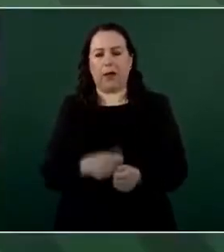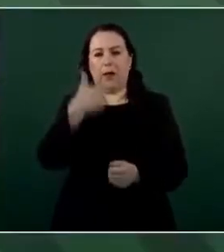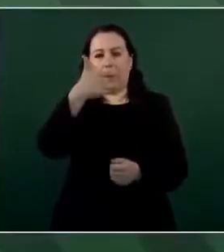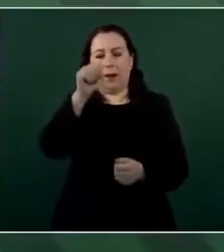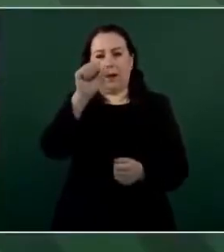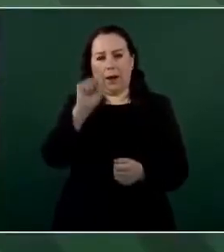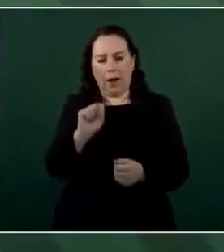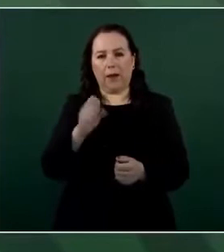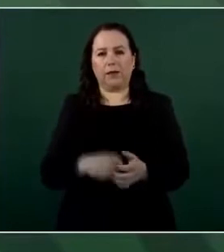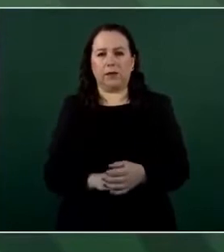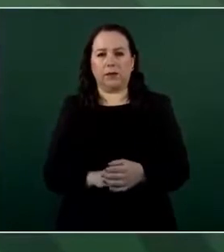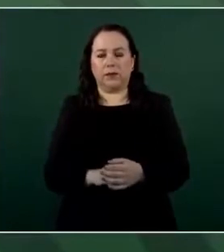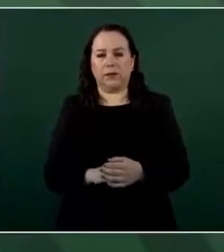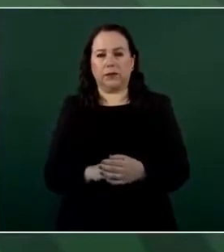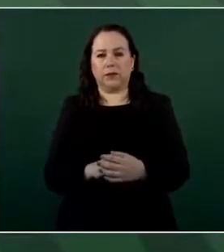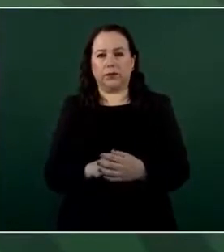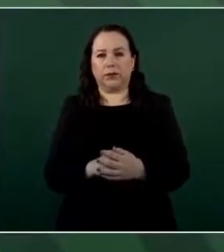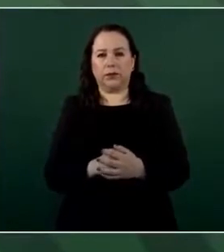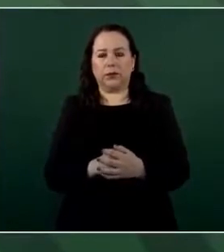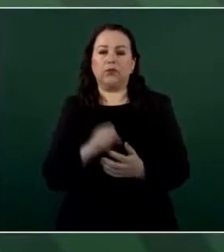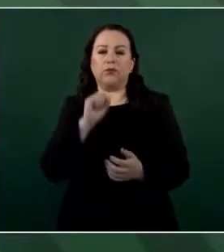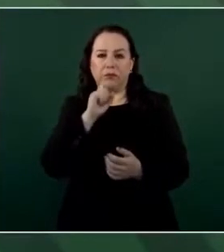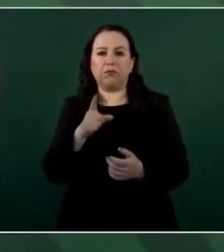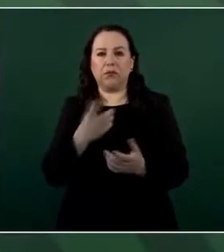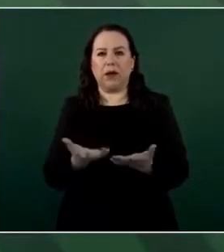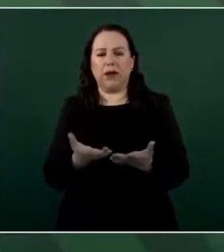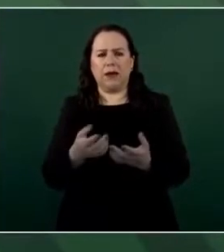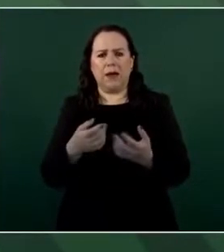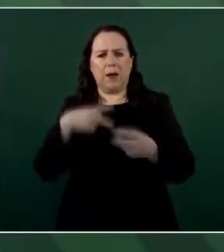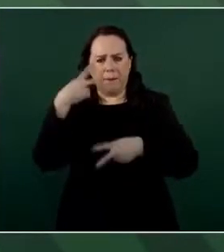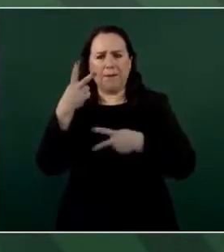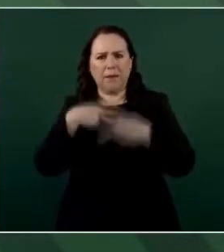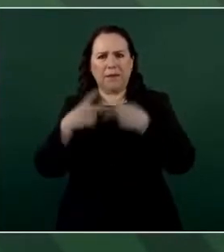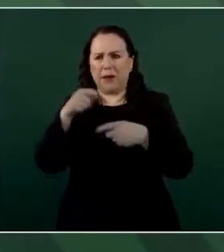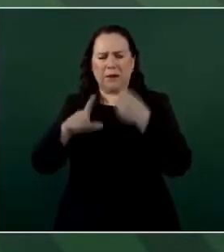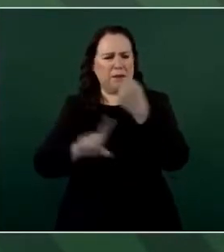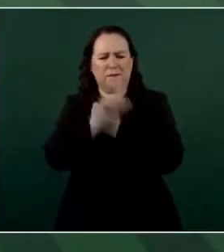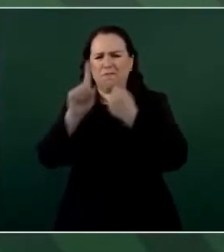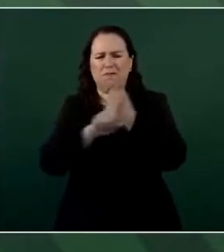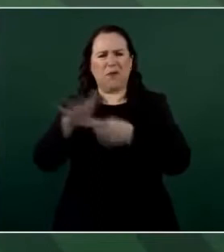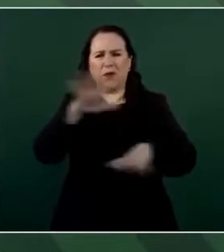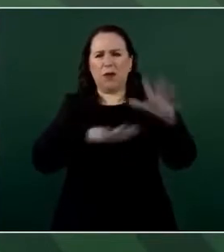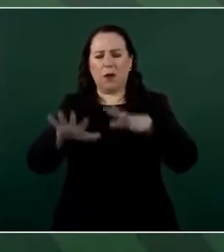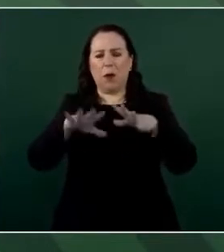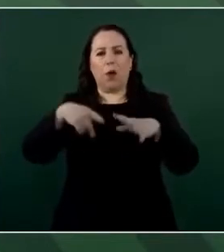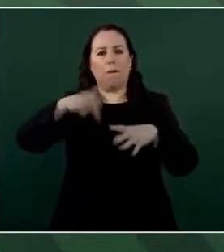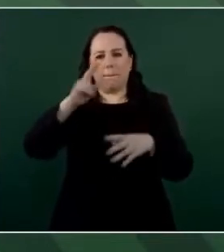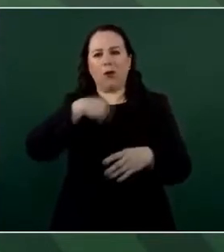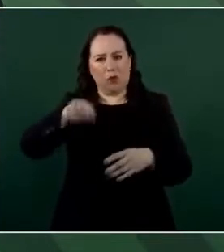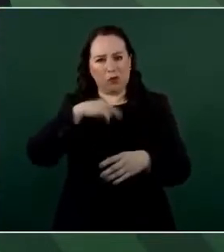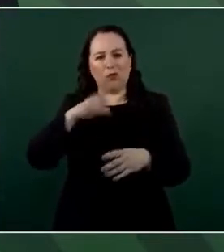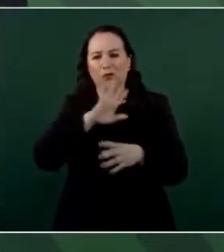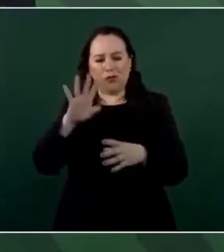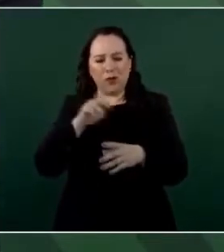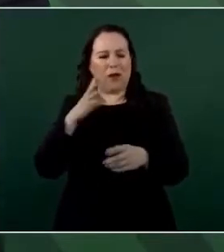reforzarán el Plan Nacional de Vacunación a fin de llegar a octubre con toda la población mayor de 18 años vacunada.